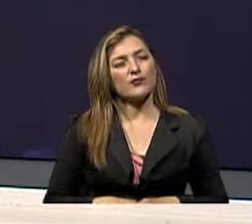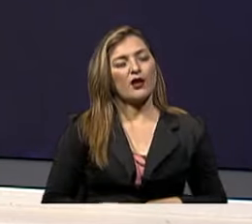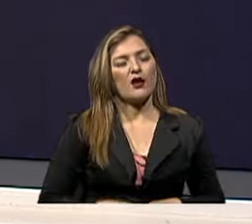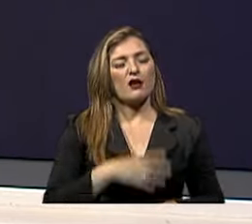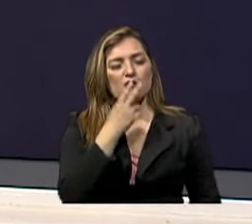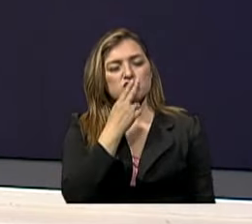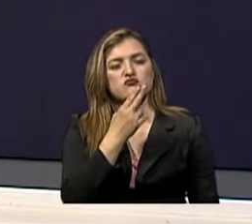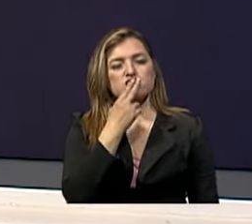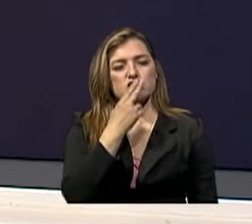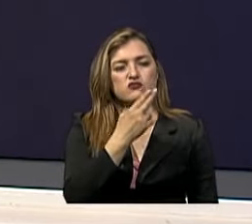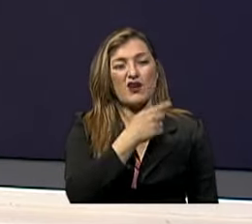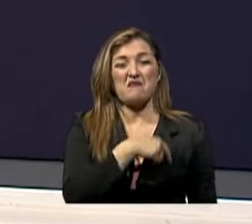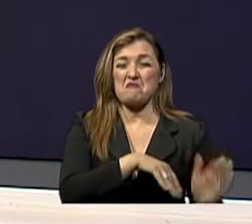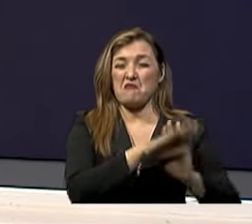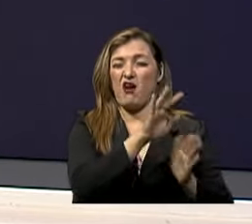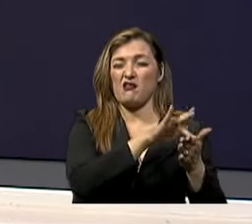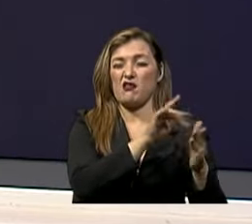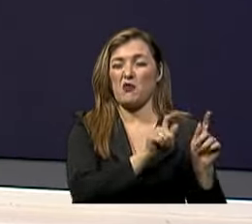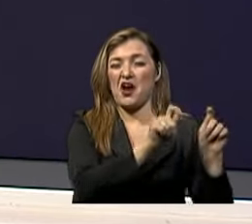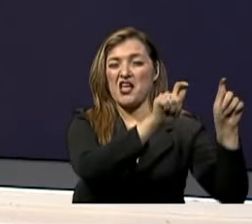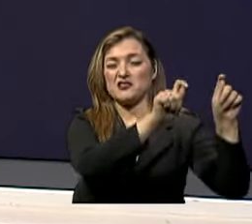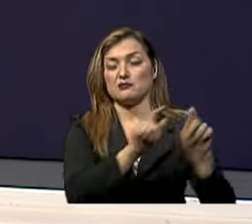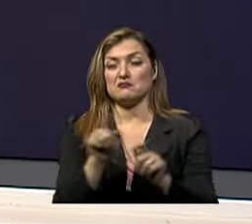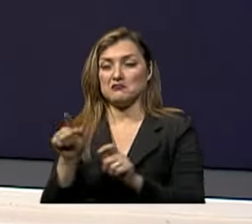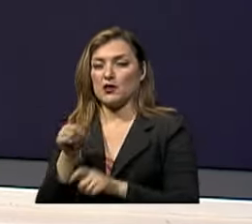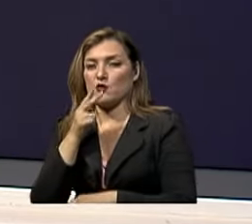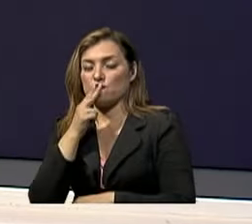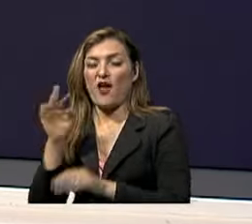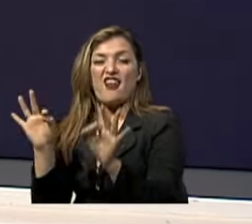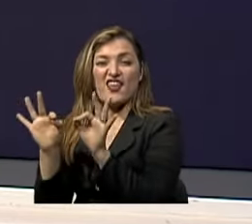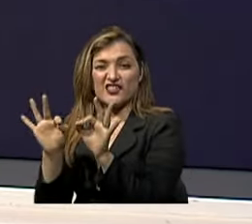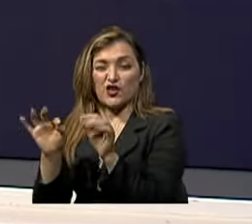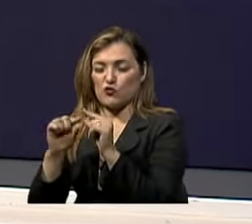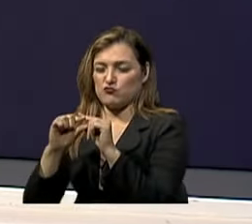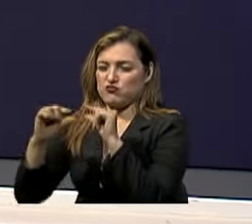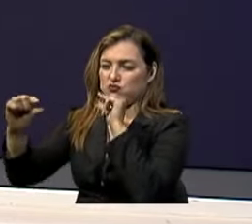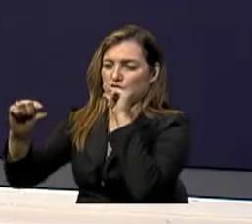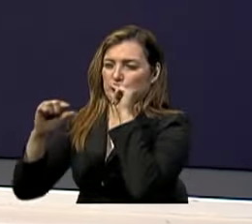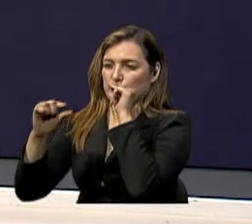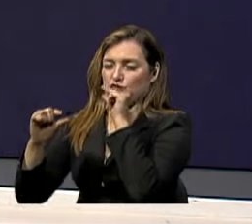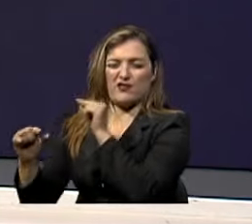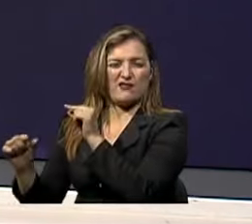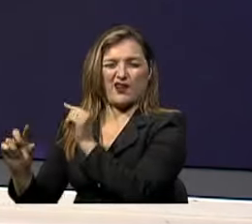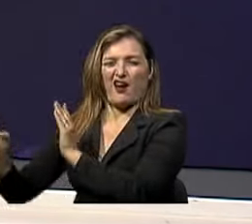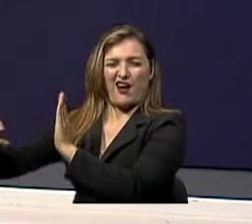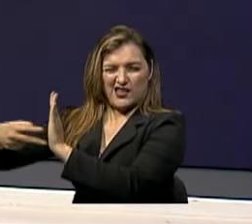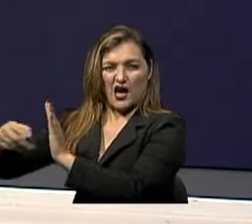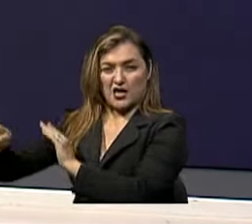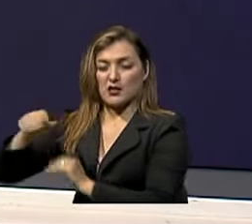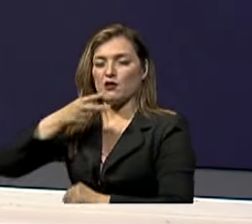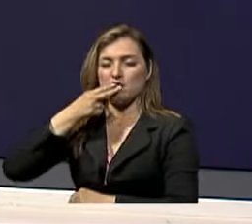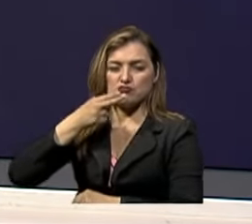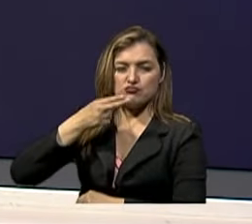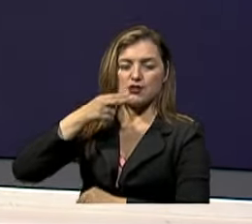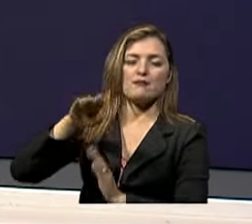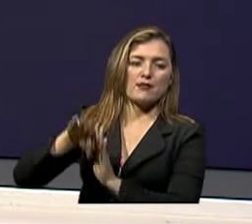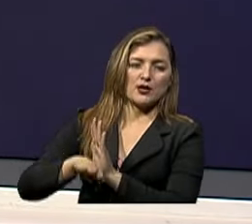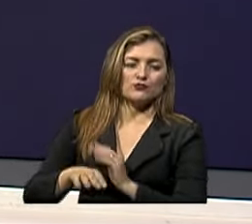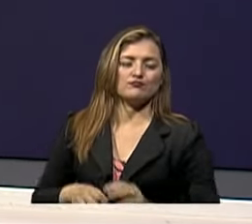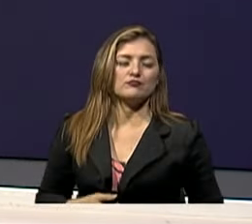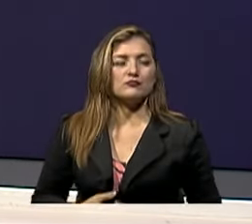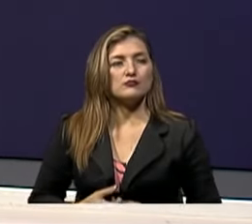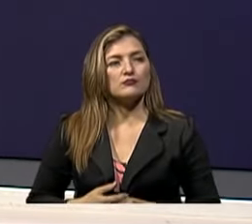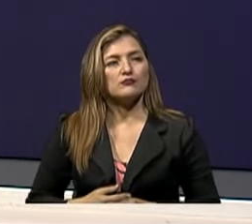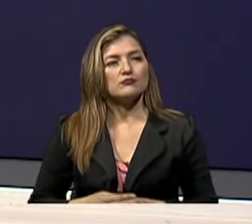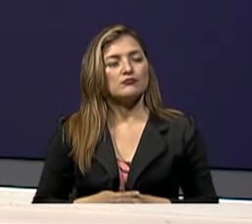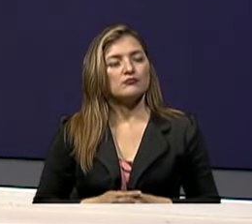Es decir Si bien esto De aquí Nosotros En general Reduce la probabilidad De que usted desarrolle cáncer Pues obviamente Es una estrategia